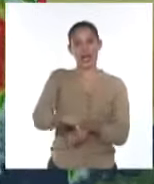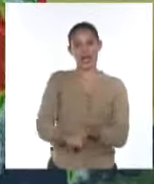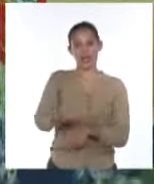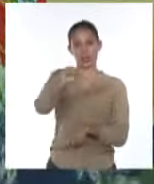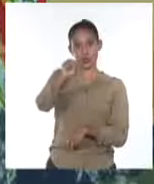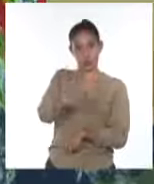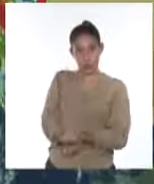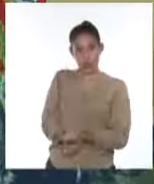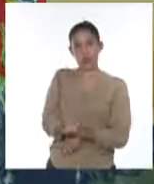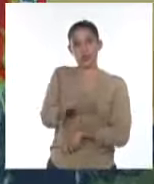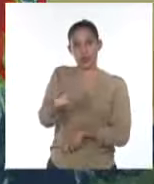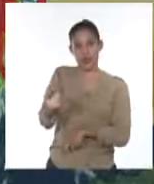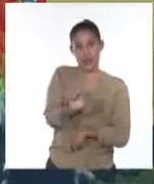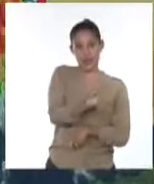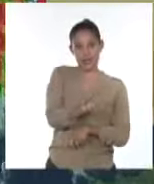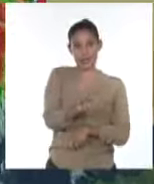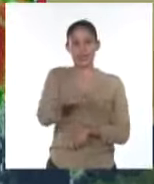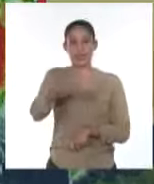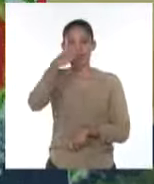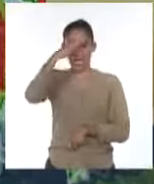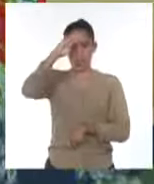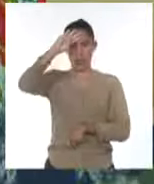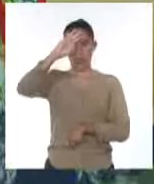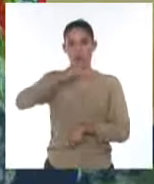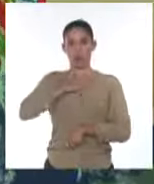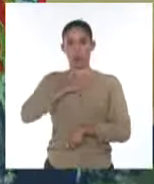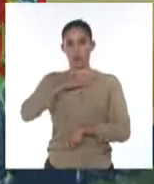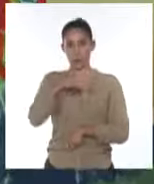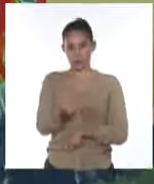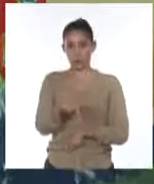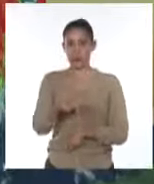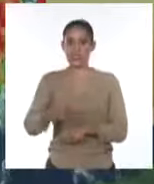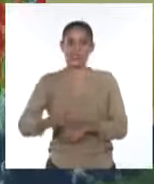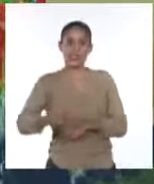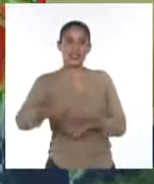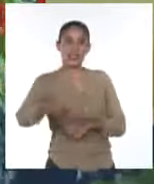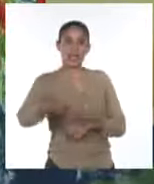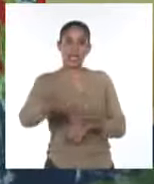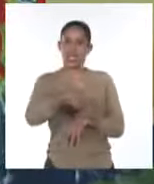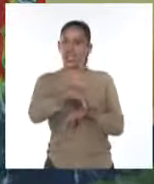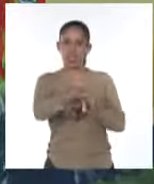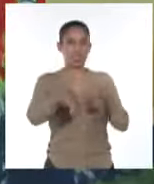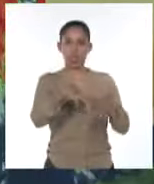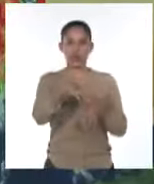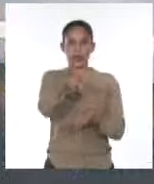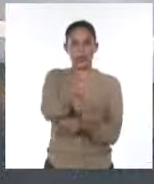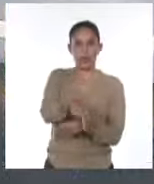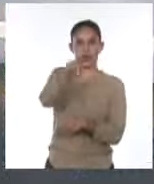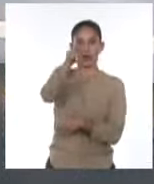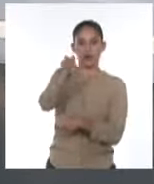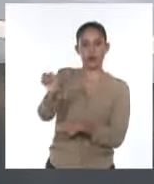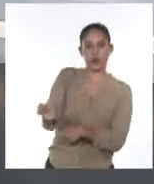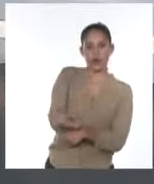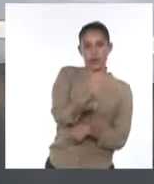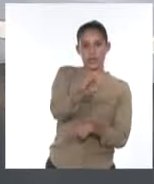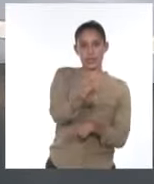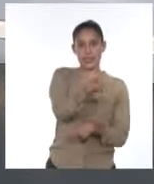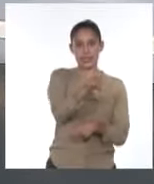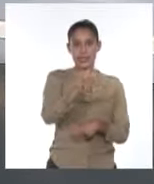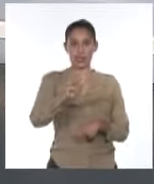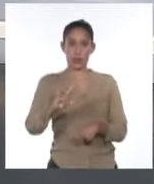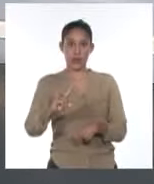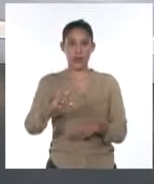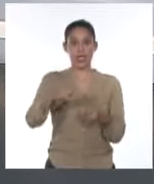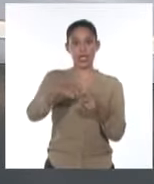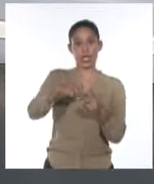occidental de Cuba en el Cabo de San Antonio. Se mueve con un rumbo próximo al noroeste. Lo hace a unos 19 kilómetros